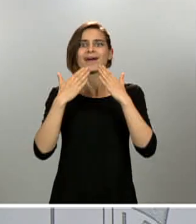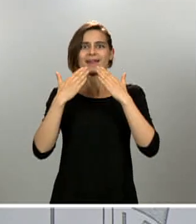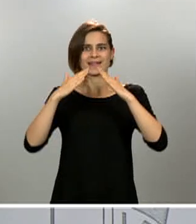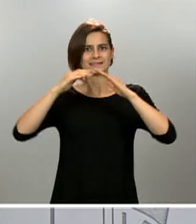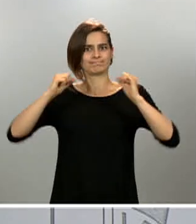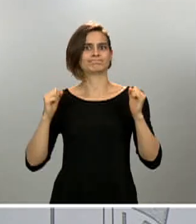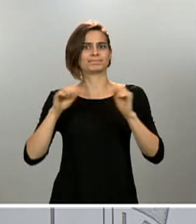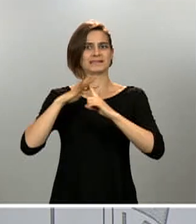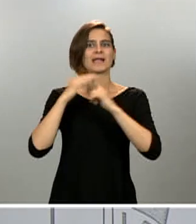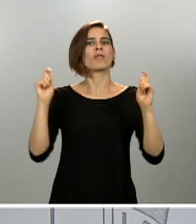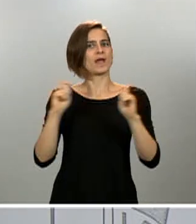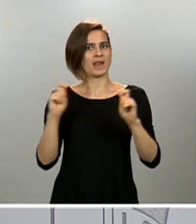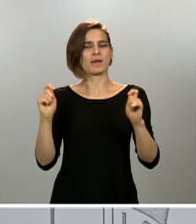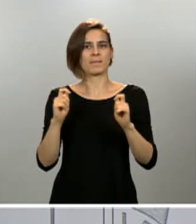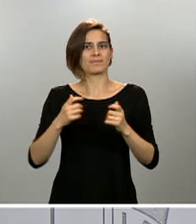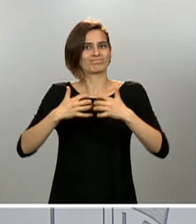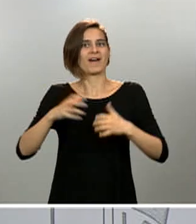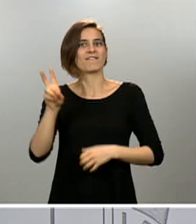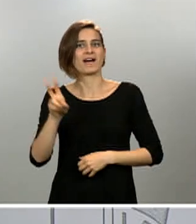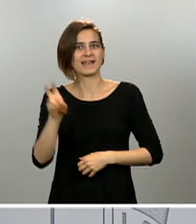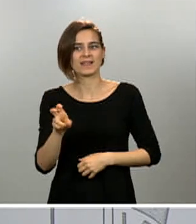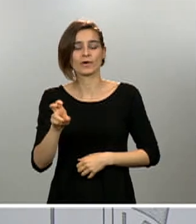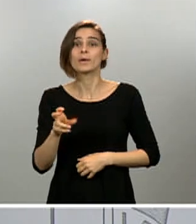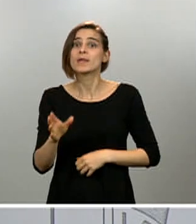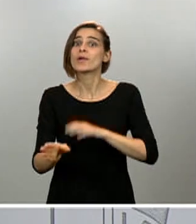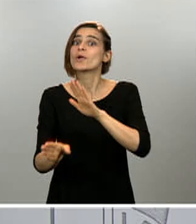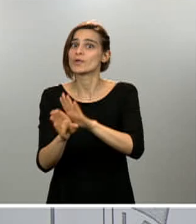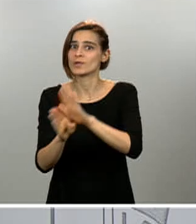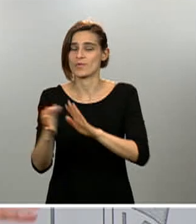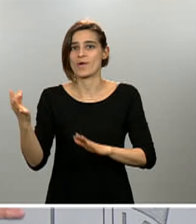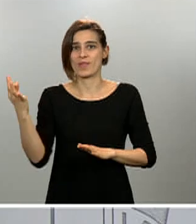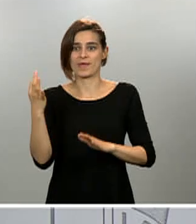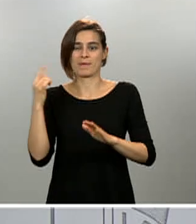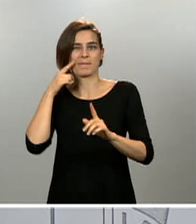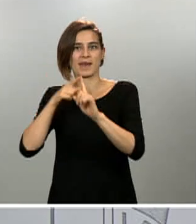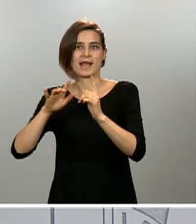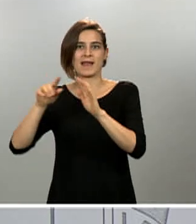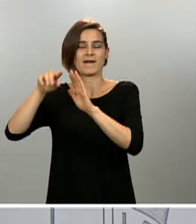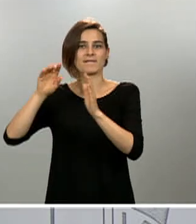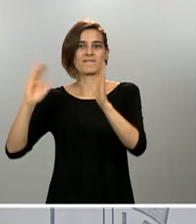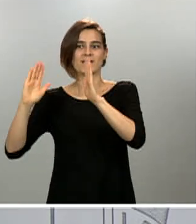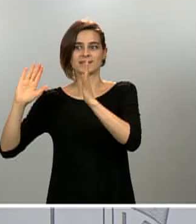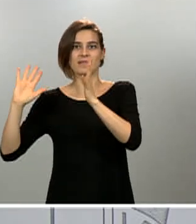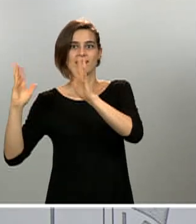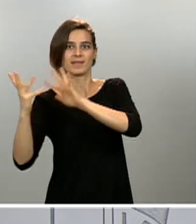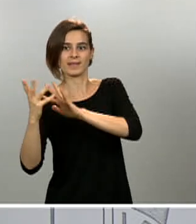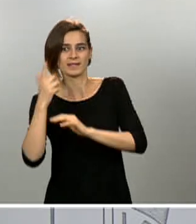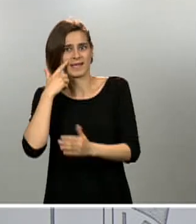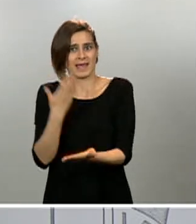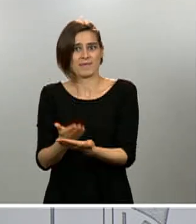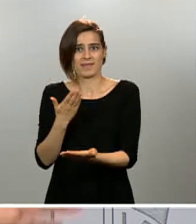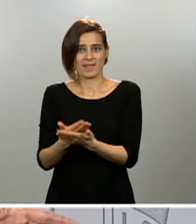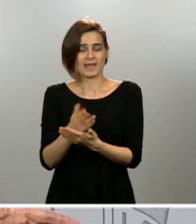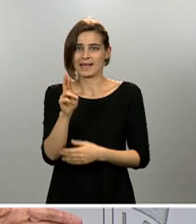desescalada. Esto es un hecho. El hecho de que ha funcionado es una evidencia. Insisto, 35% de incrementos de